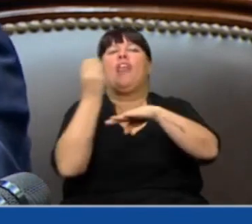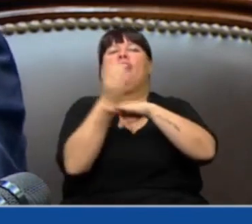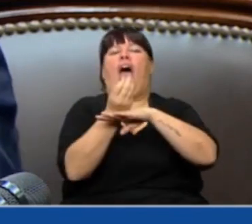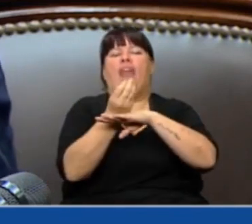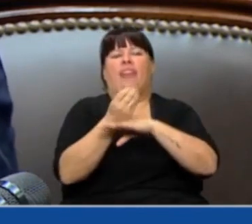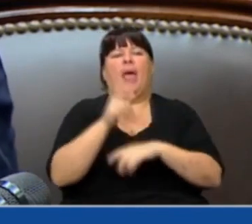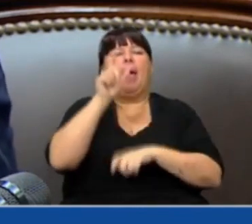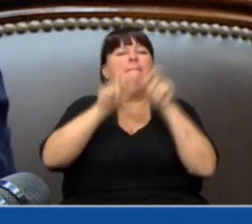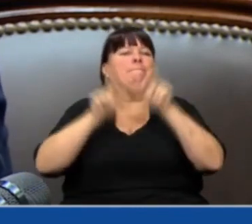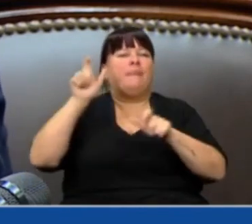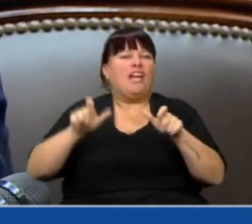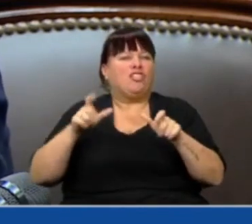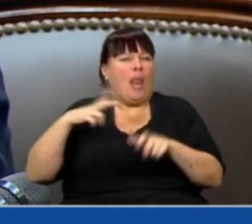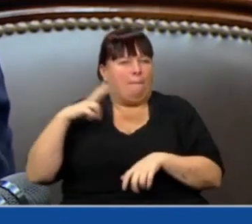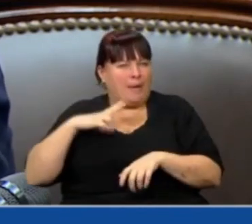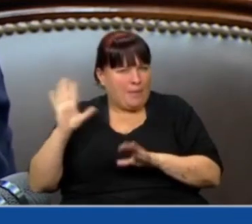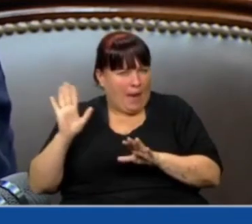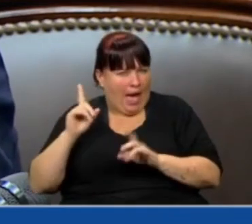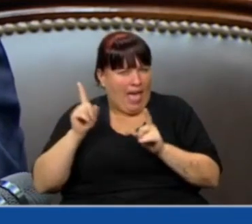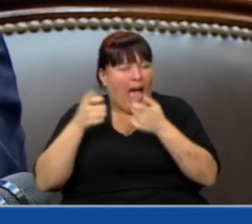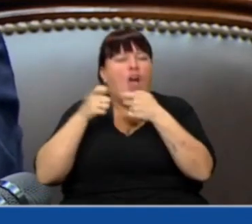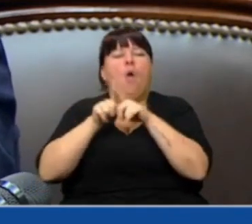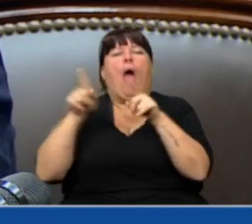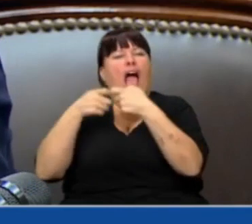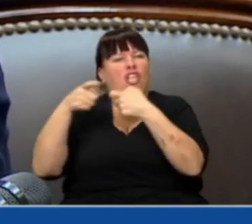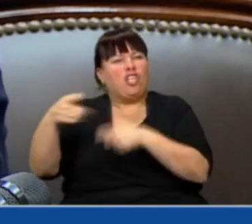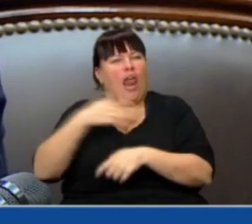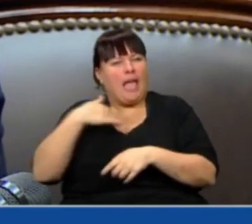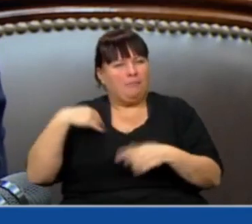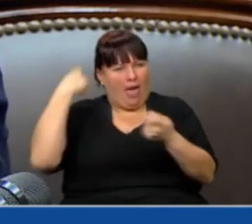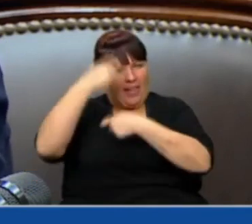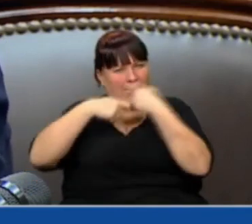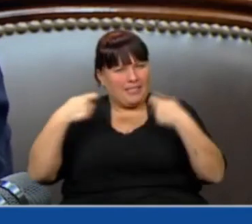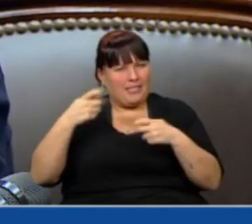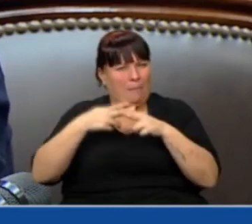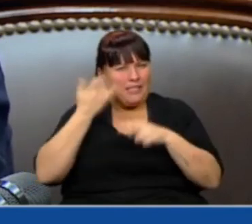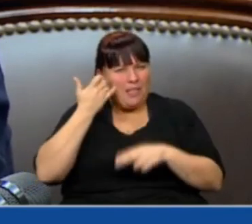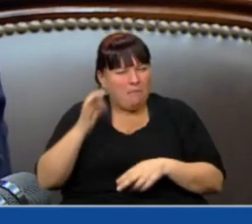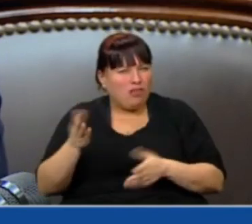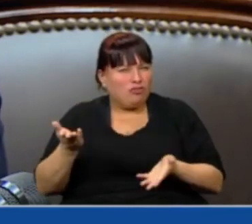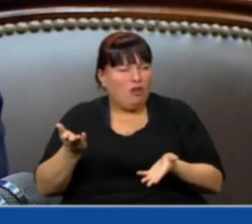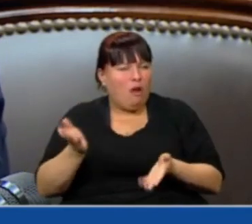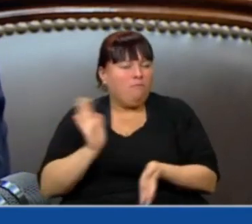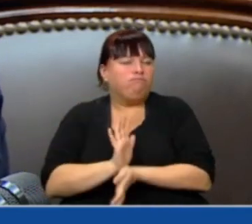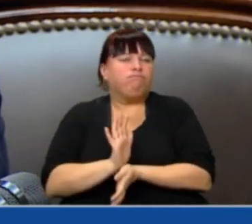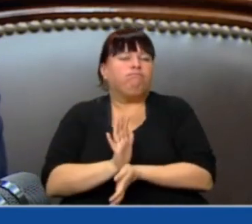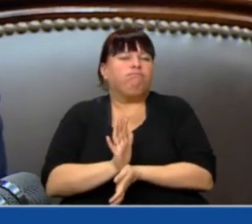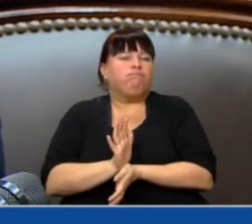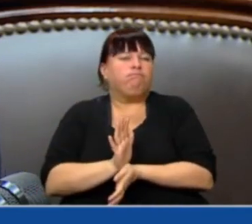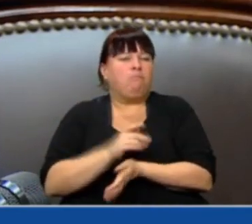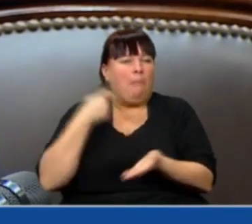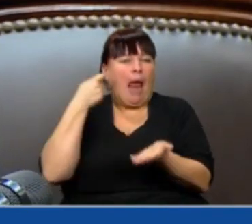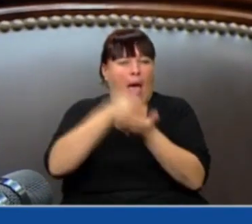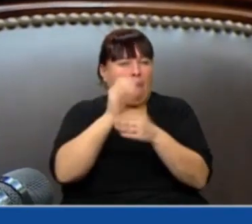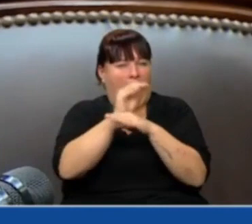a miembros de un ente privado como es la Asociación de Madres de Plaza de Mayo? Es decir, ¿van a